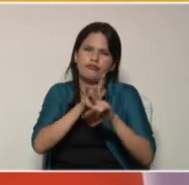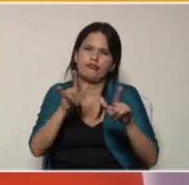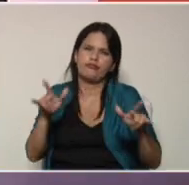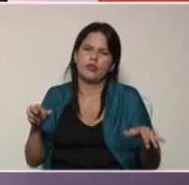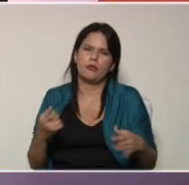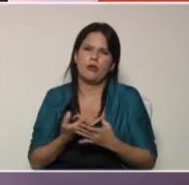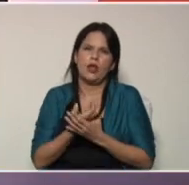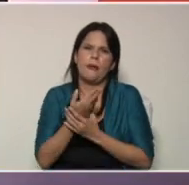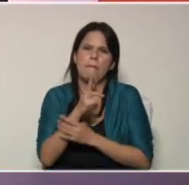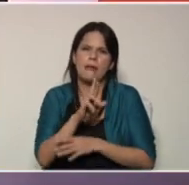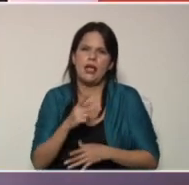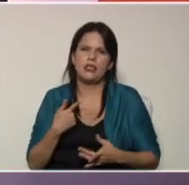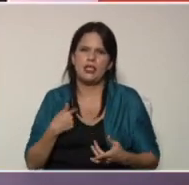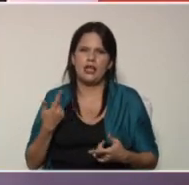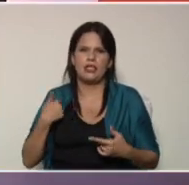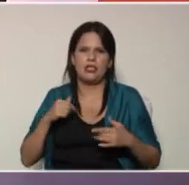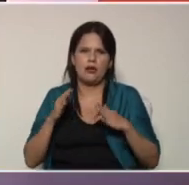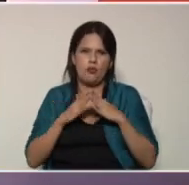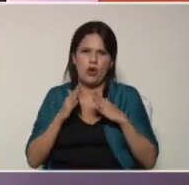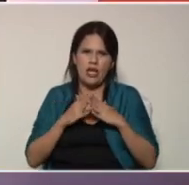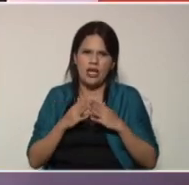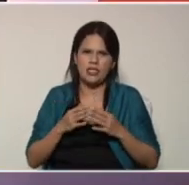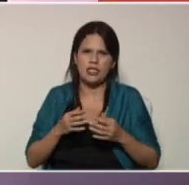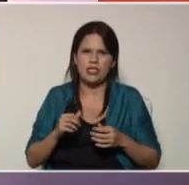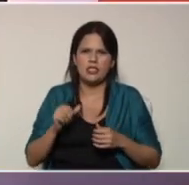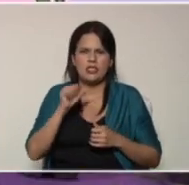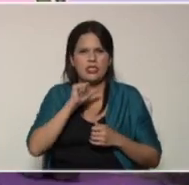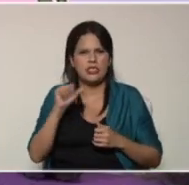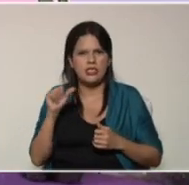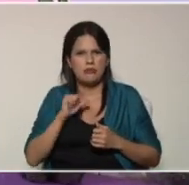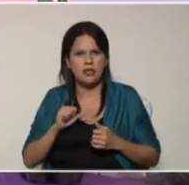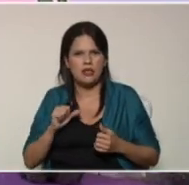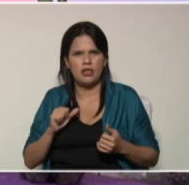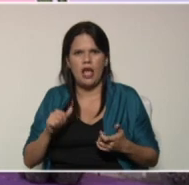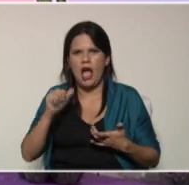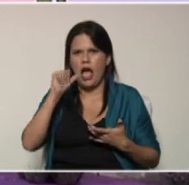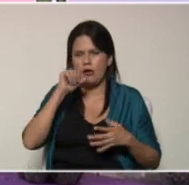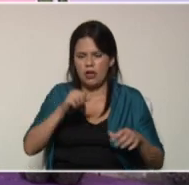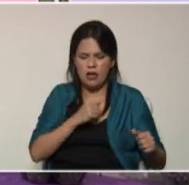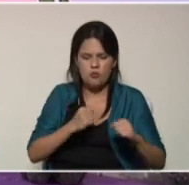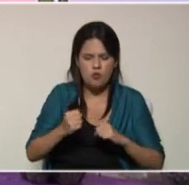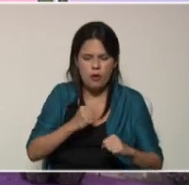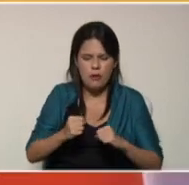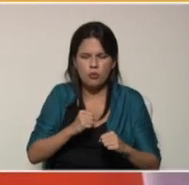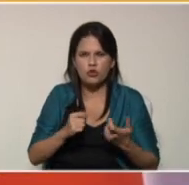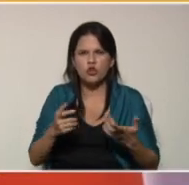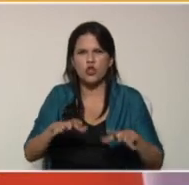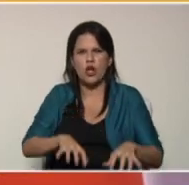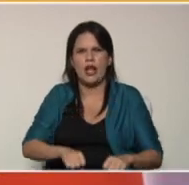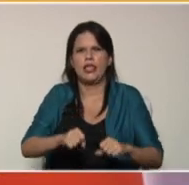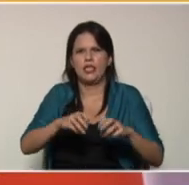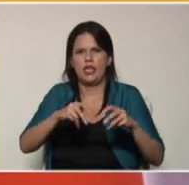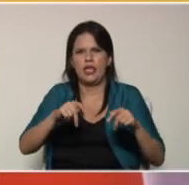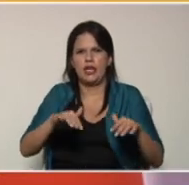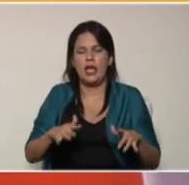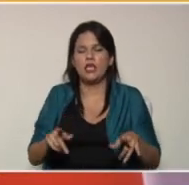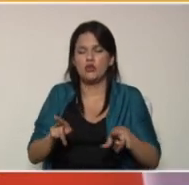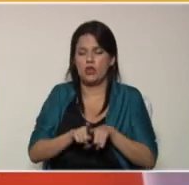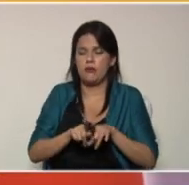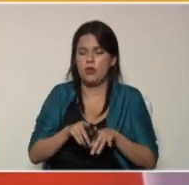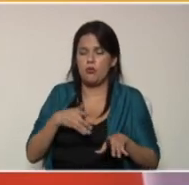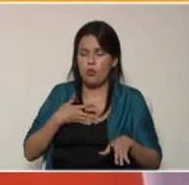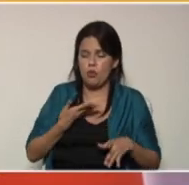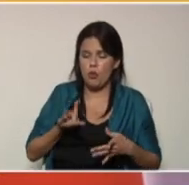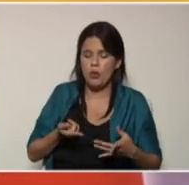las que tenemos en casa semanal veo que les remueve mucho la tierra Exactamente eso también lo podemos incluir dentro de las